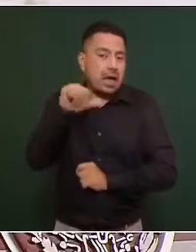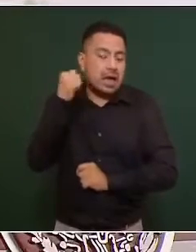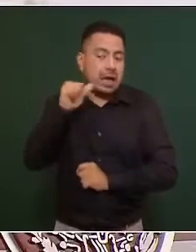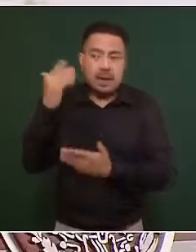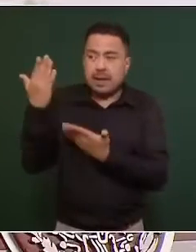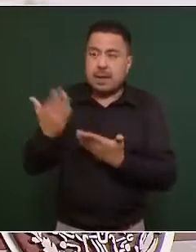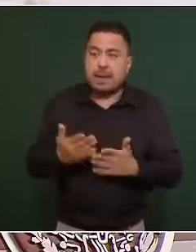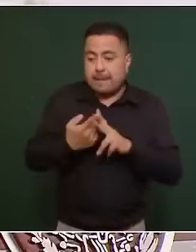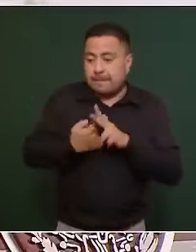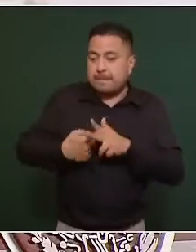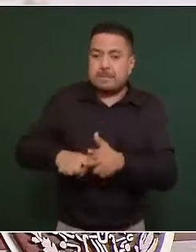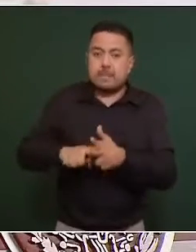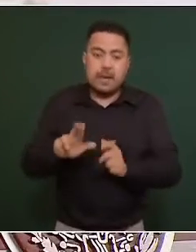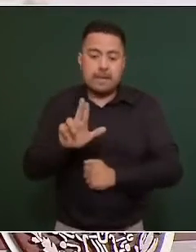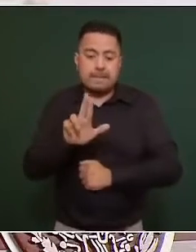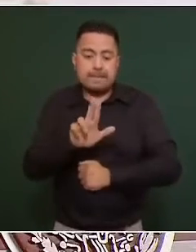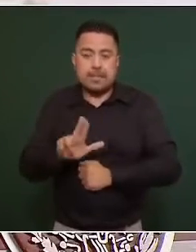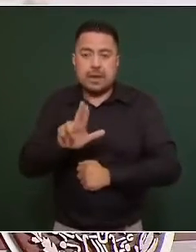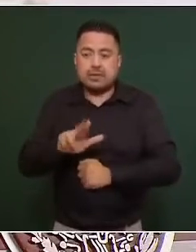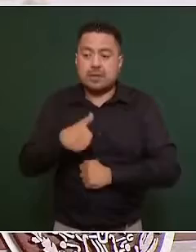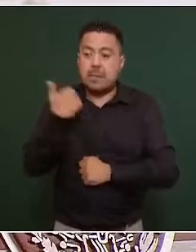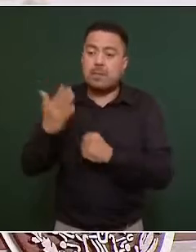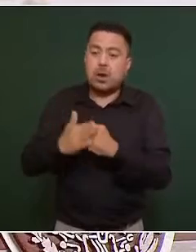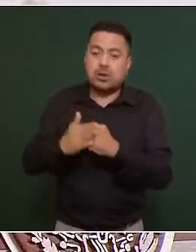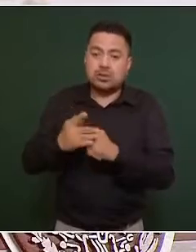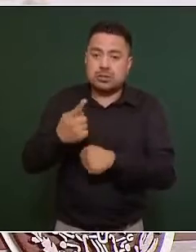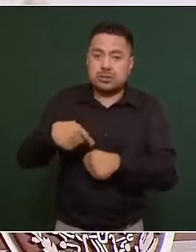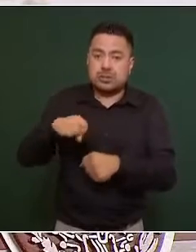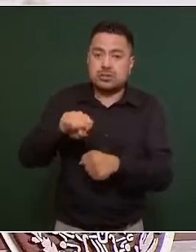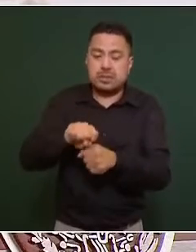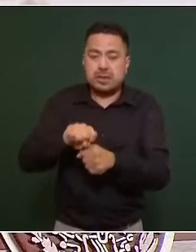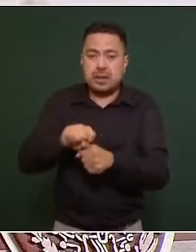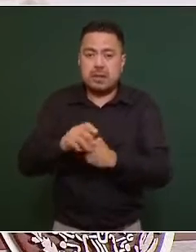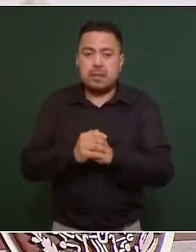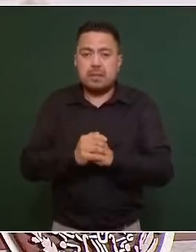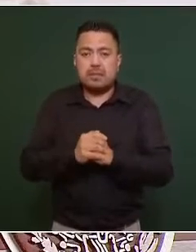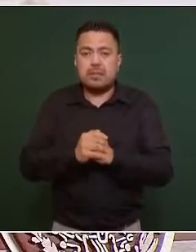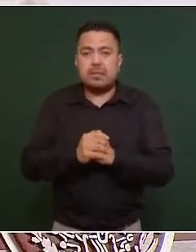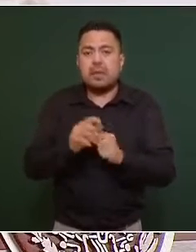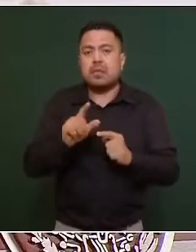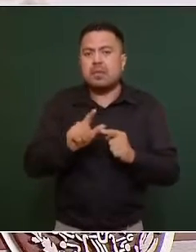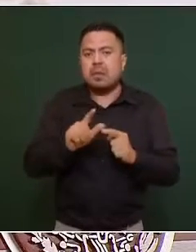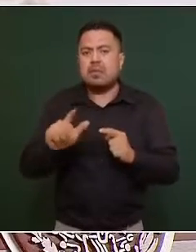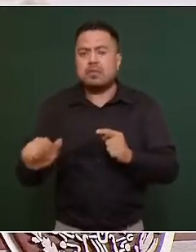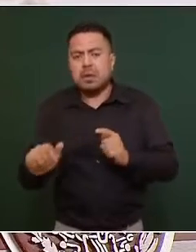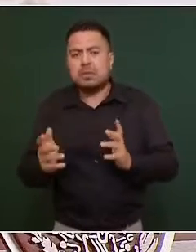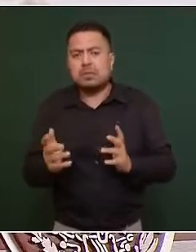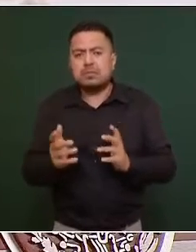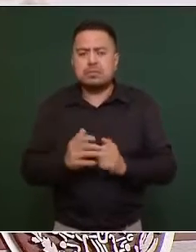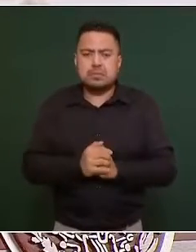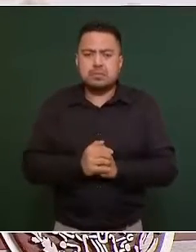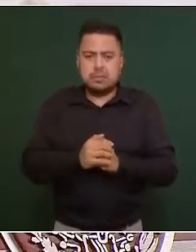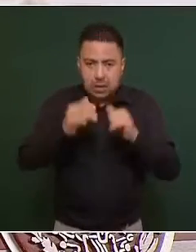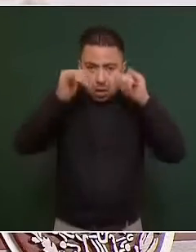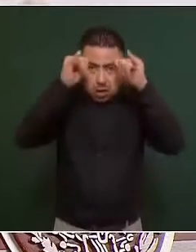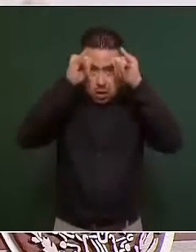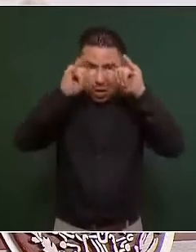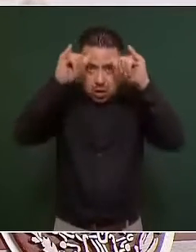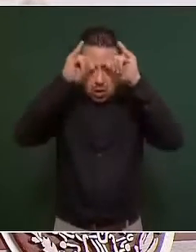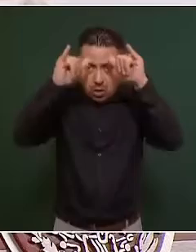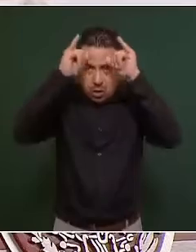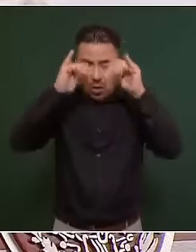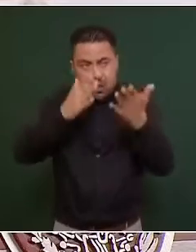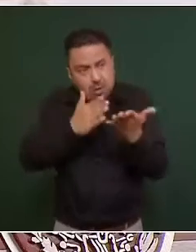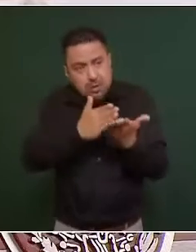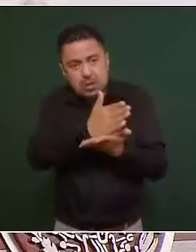a partir del martes de la semana próxima. Posteriormente acudirá a Coyuca de Benítez